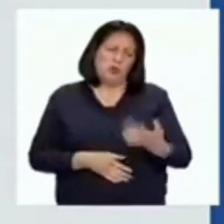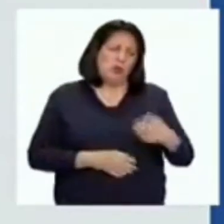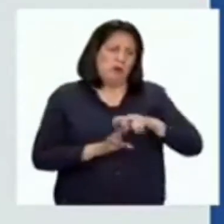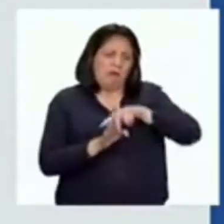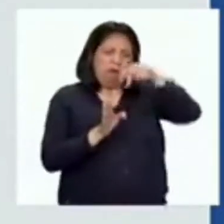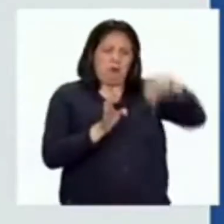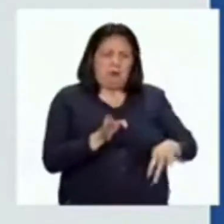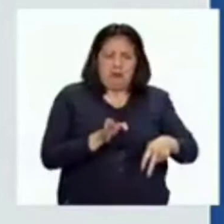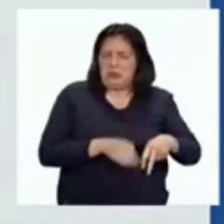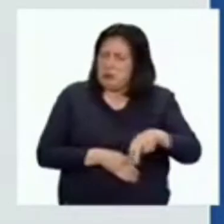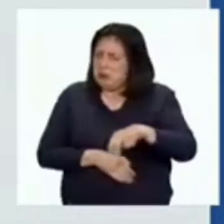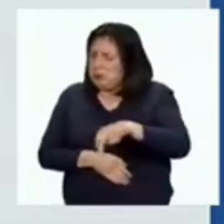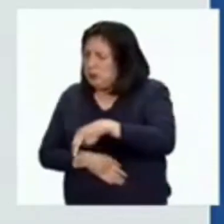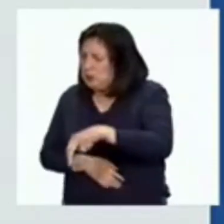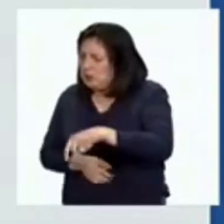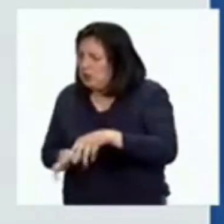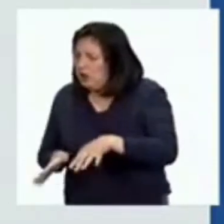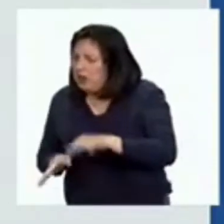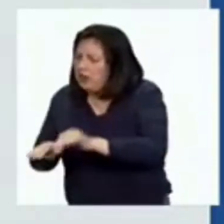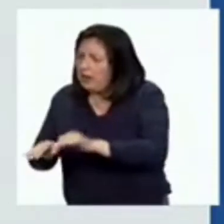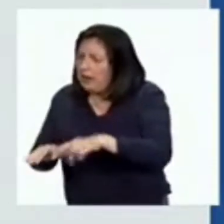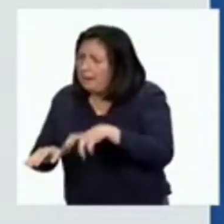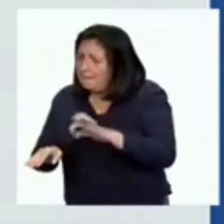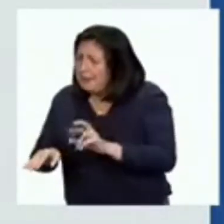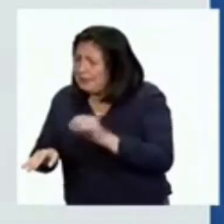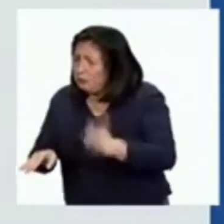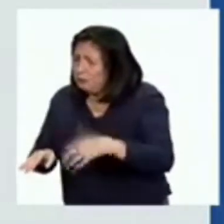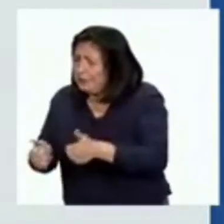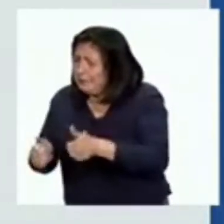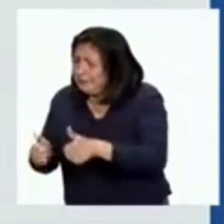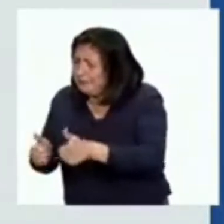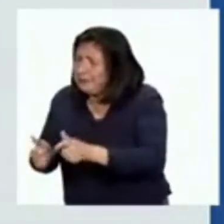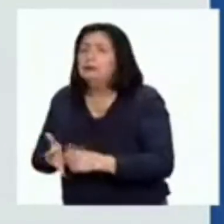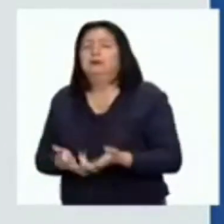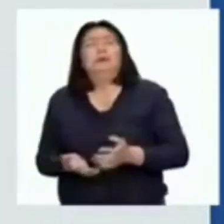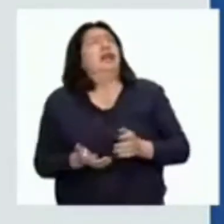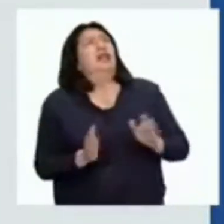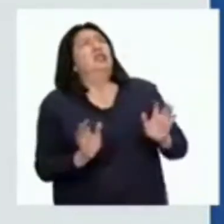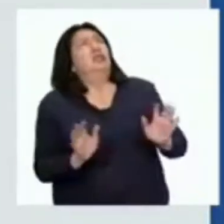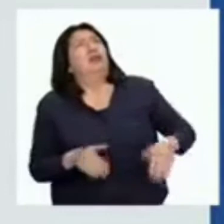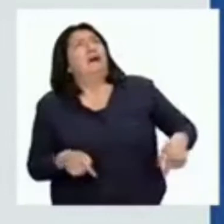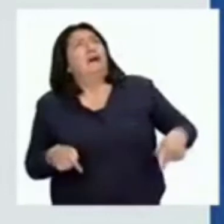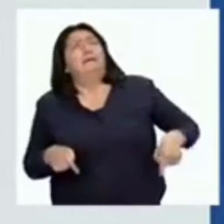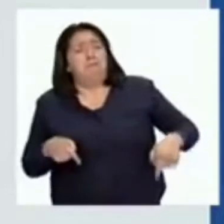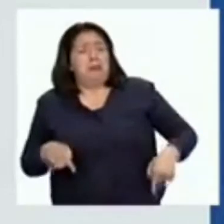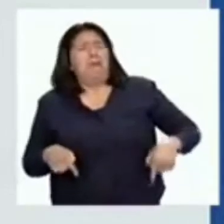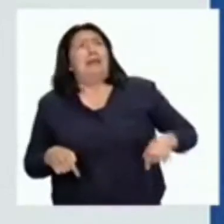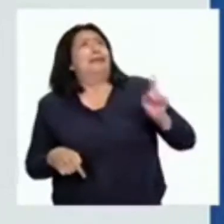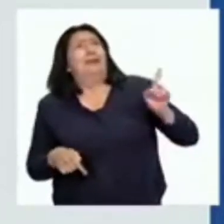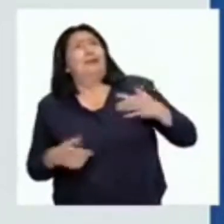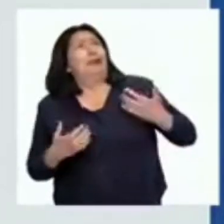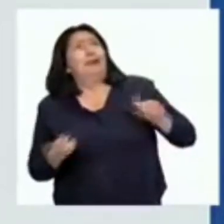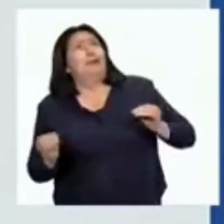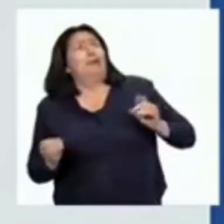bajó del caballo y se acercó a él. Le preguntó, Pedro, ¿estás bien? Y él le respondió, no puedo mover mi pierna.